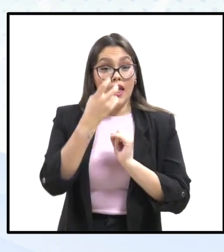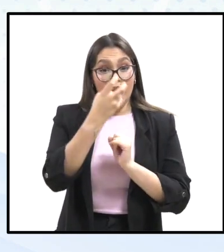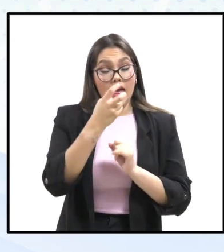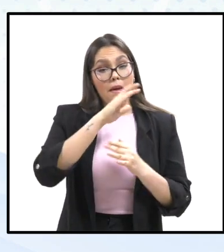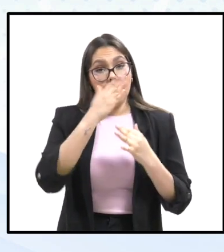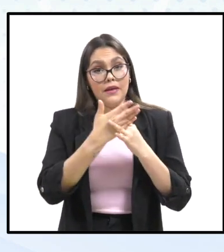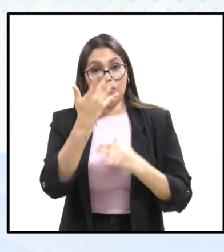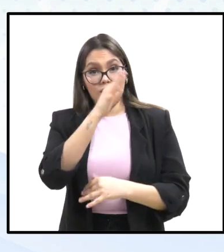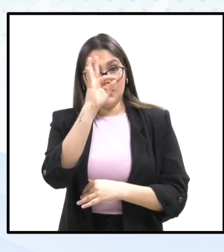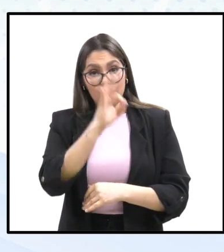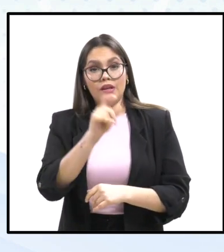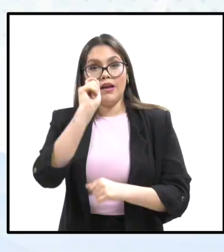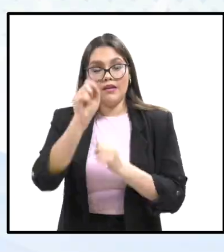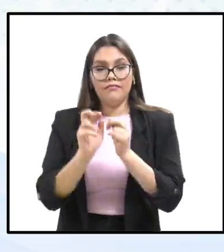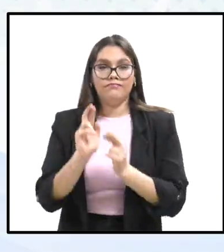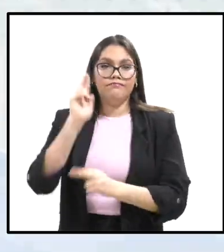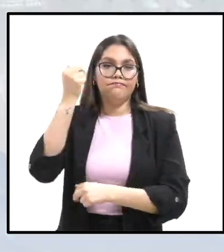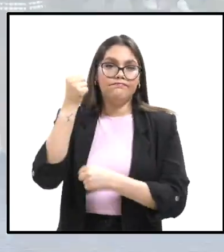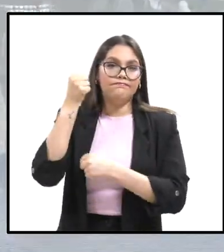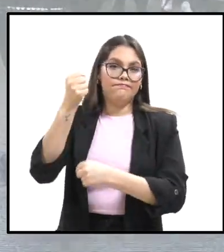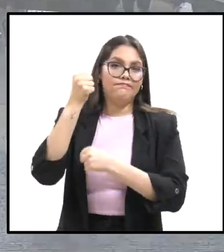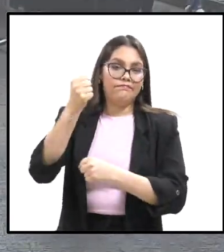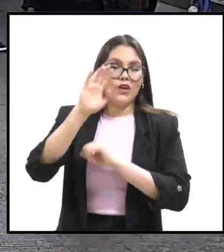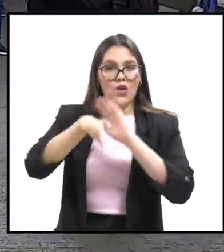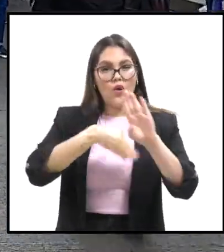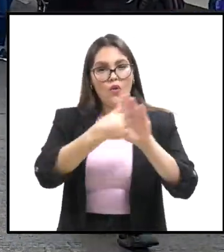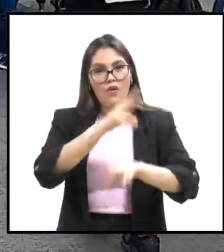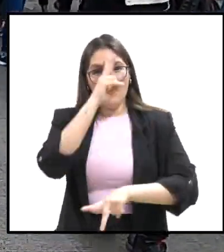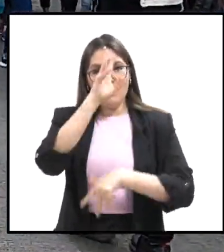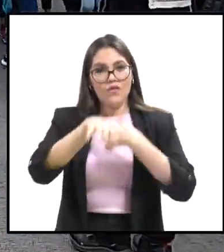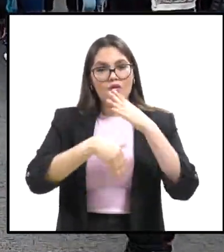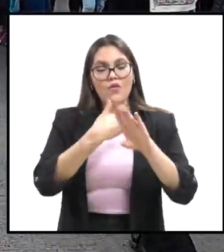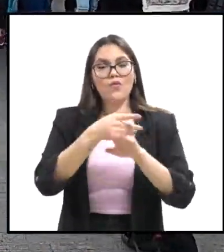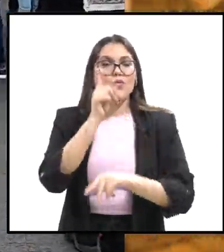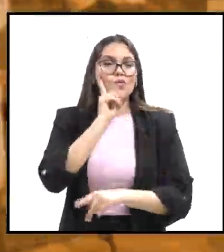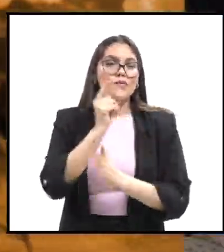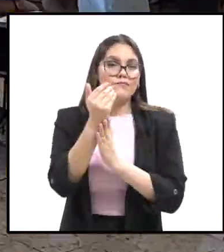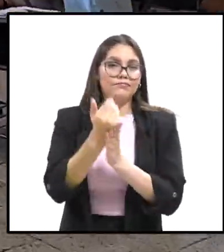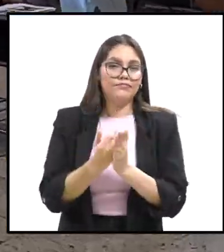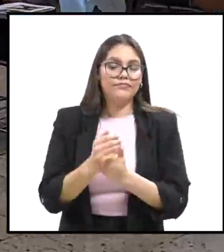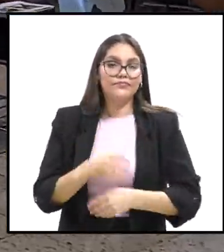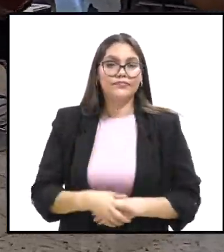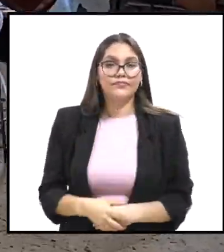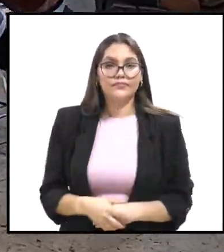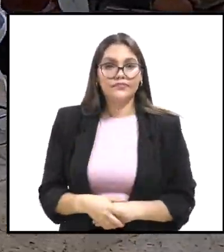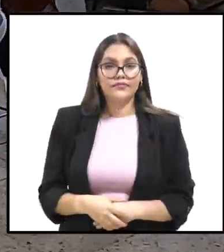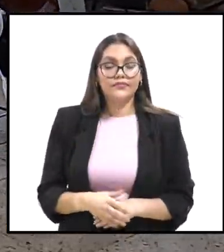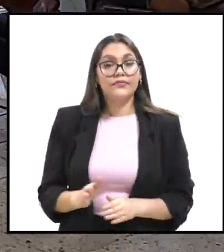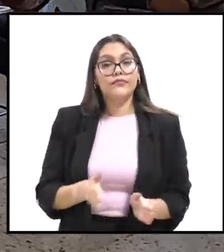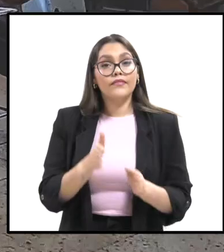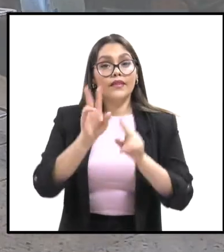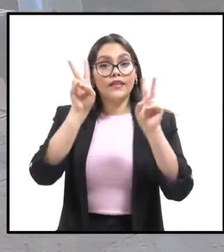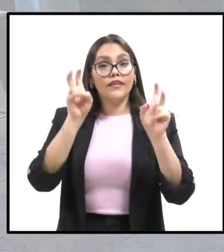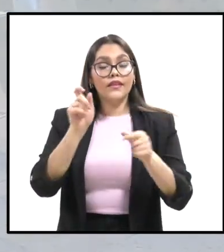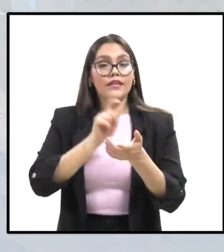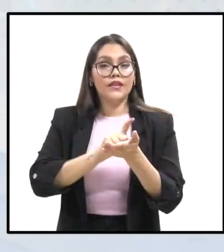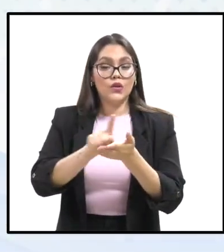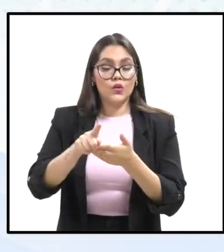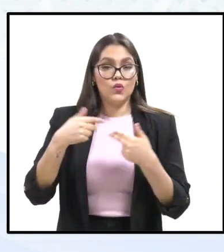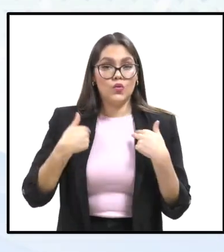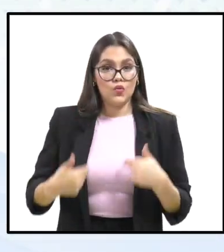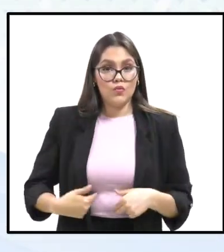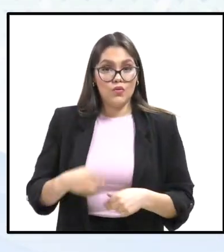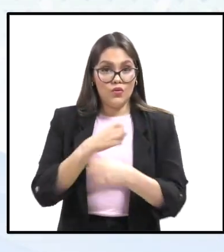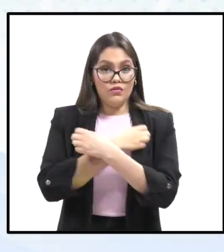más de la mitad fueron protestas en contra de la violencia hacia las mujeres. En materia de educación en derechos